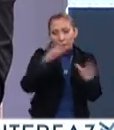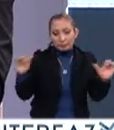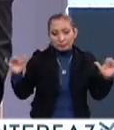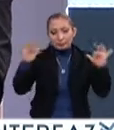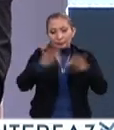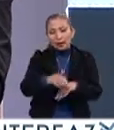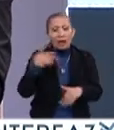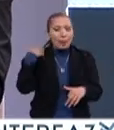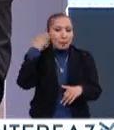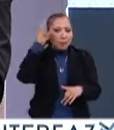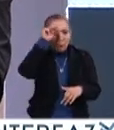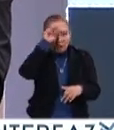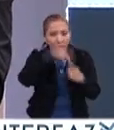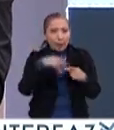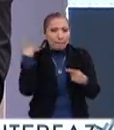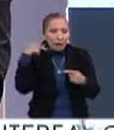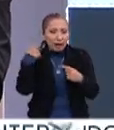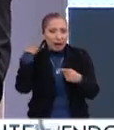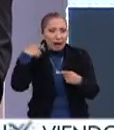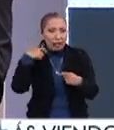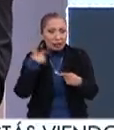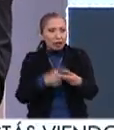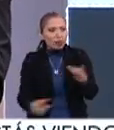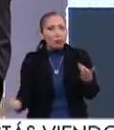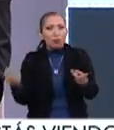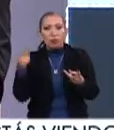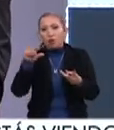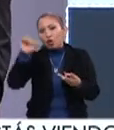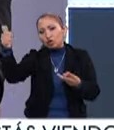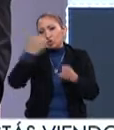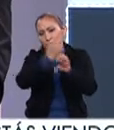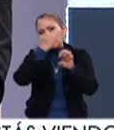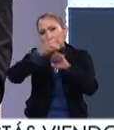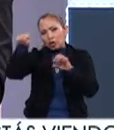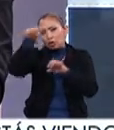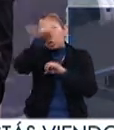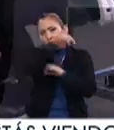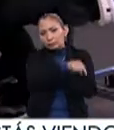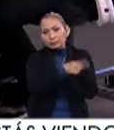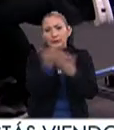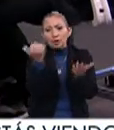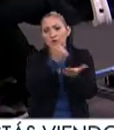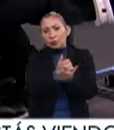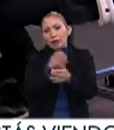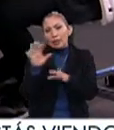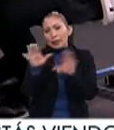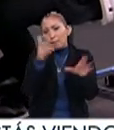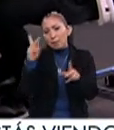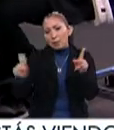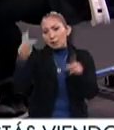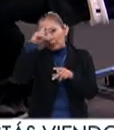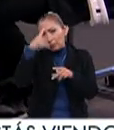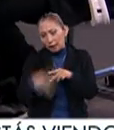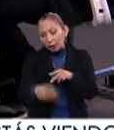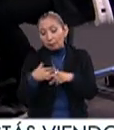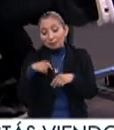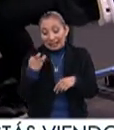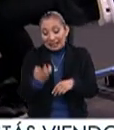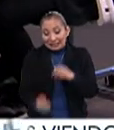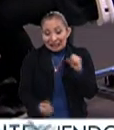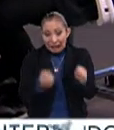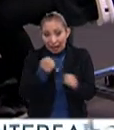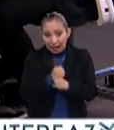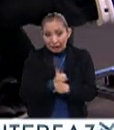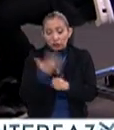digo, vienen de Monterrey, de Puebla, de Querétaro, y de otros estados, ciudades y pueblos de México. Este